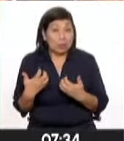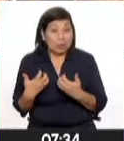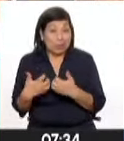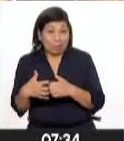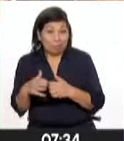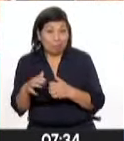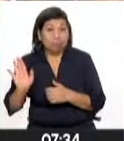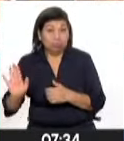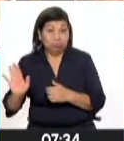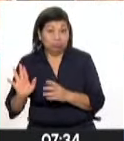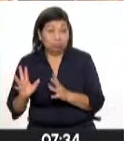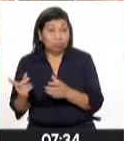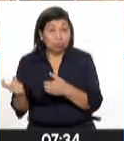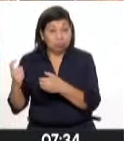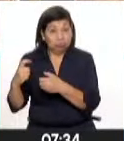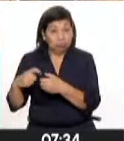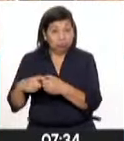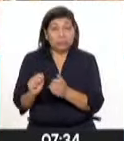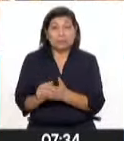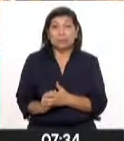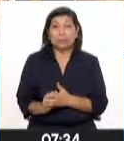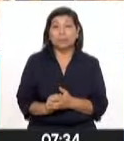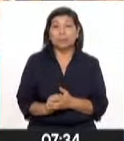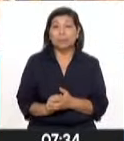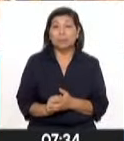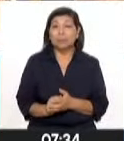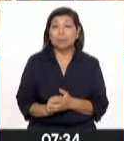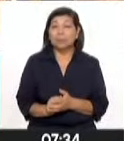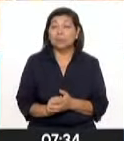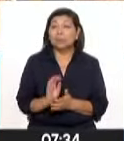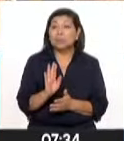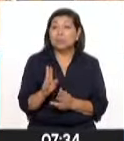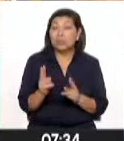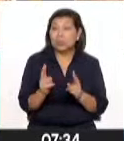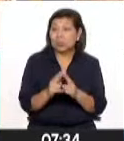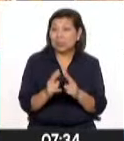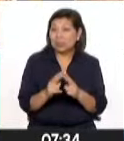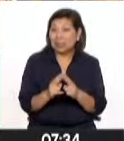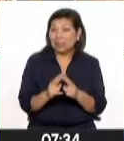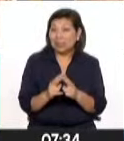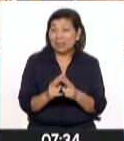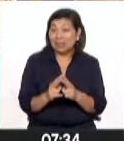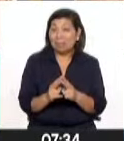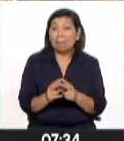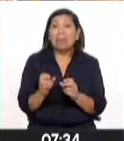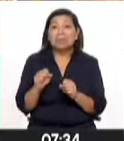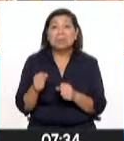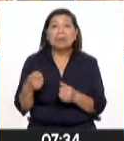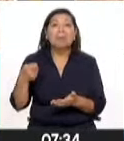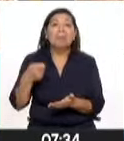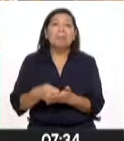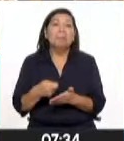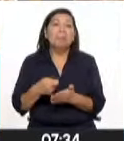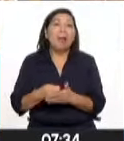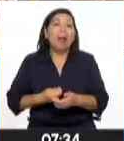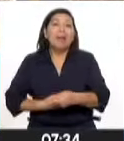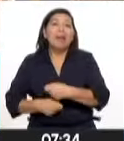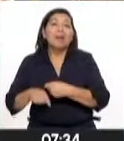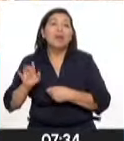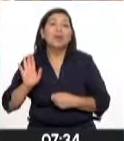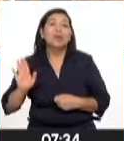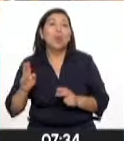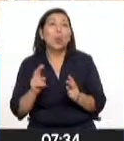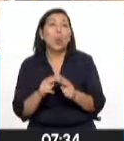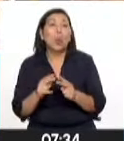asociada con el cuñado del señor Lazo le estaba realizando negocios